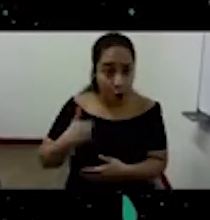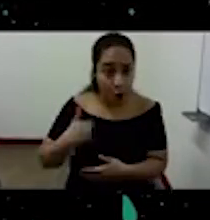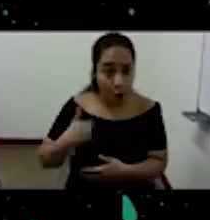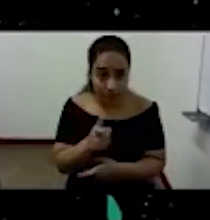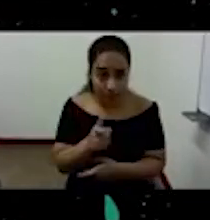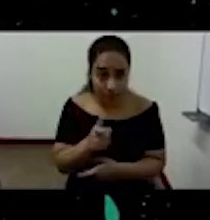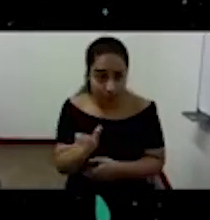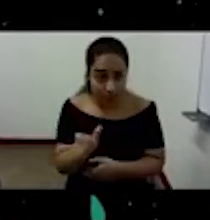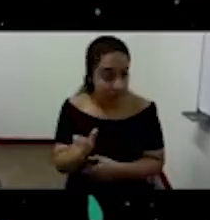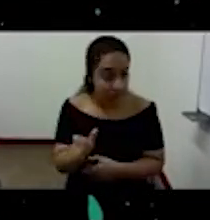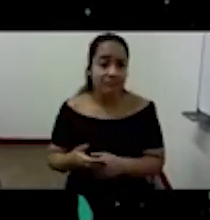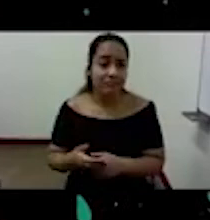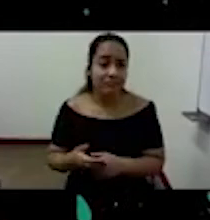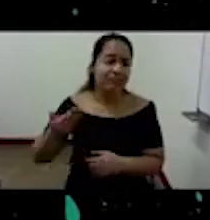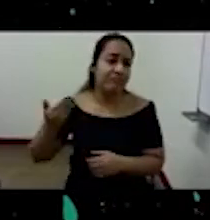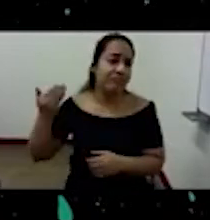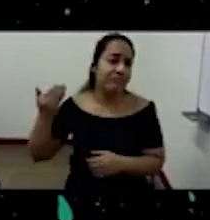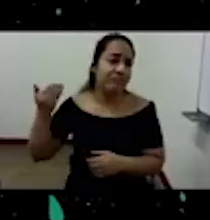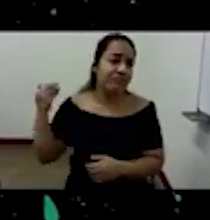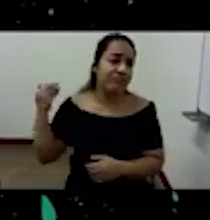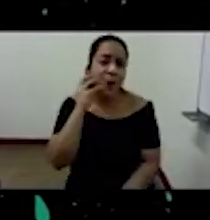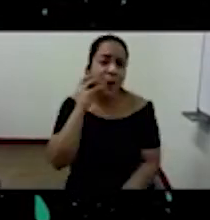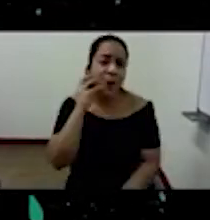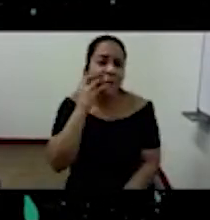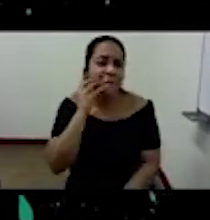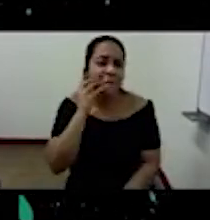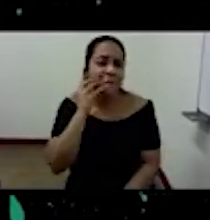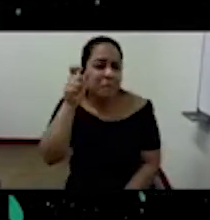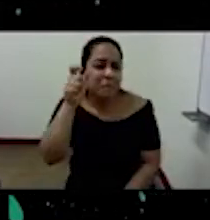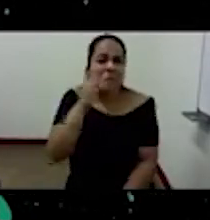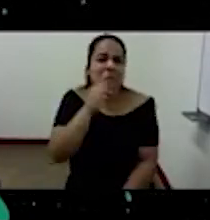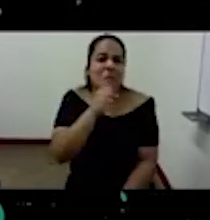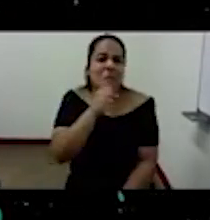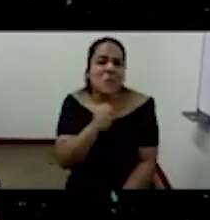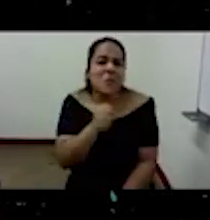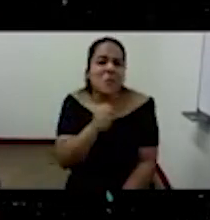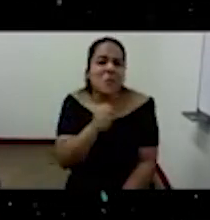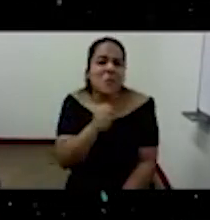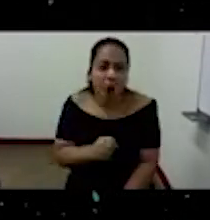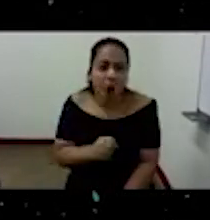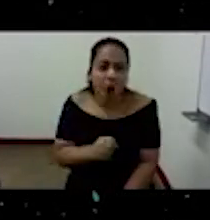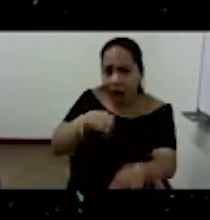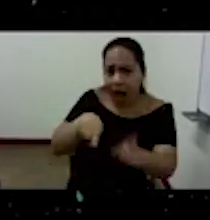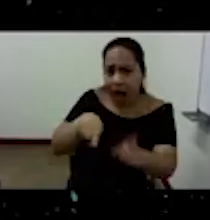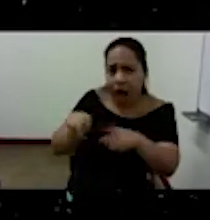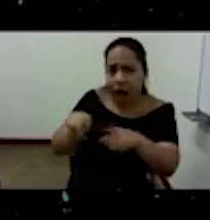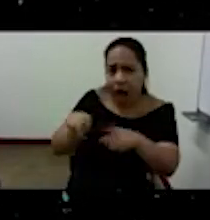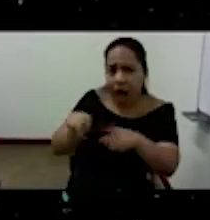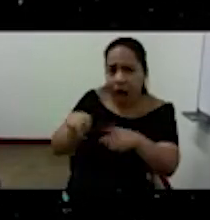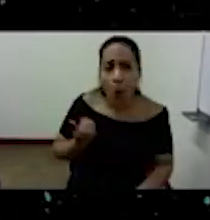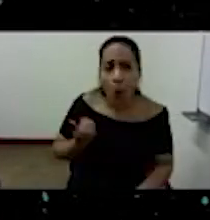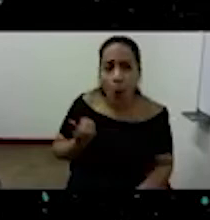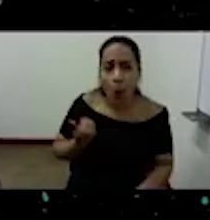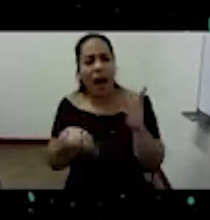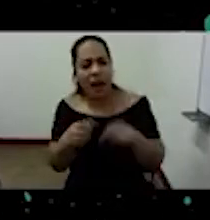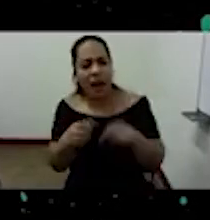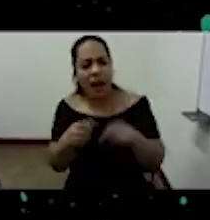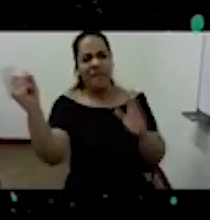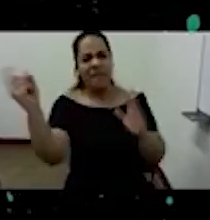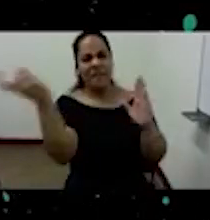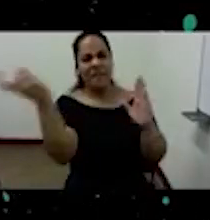fenómeno de viejos yo sé que muchos jóvenes han votado para Trump y